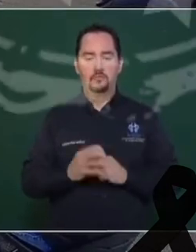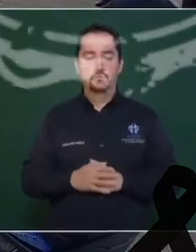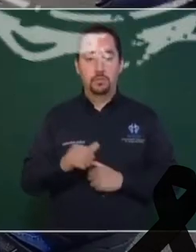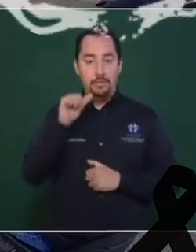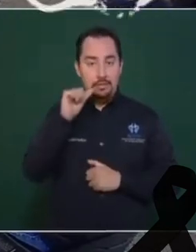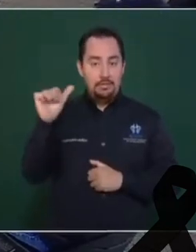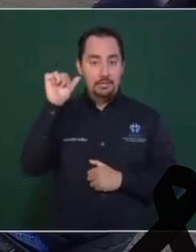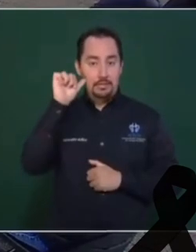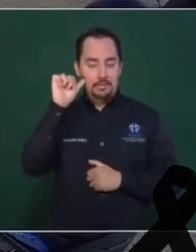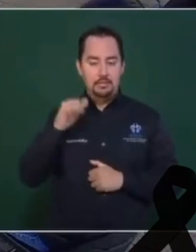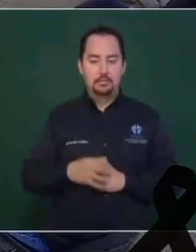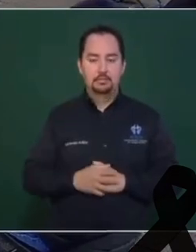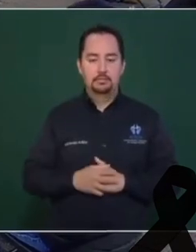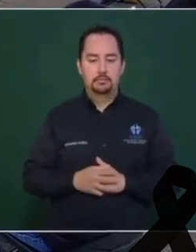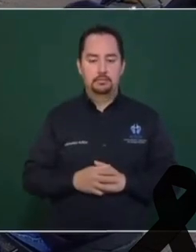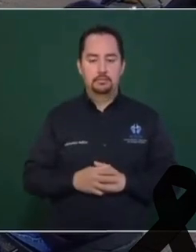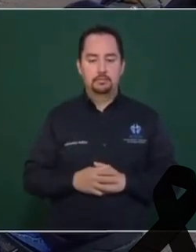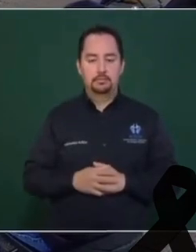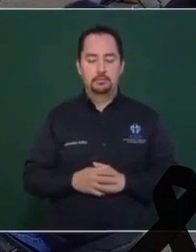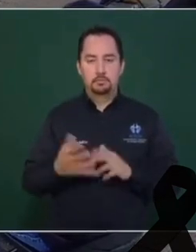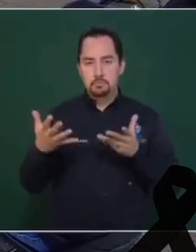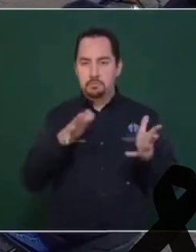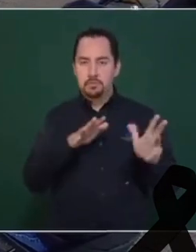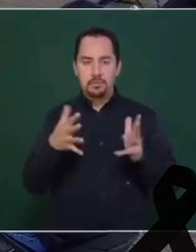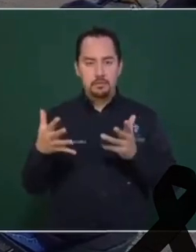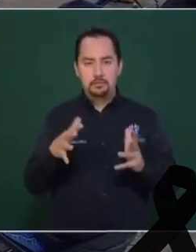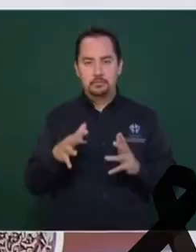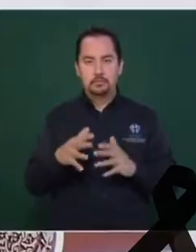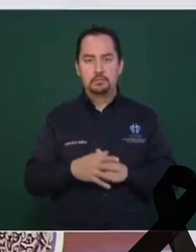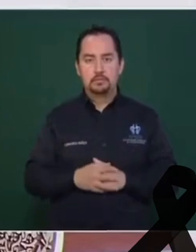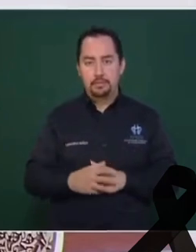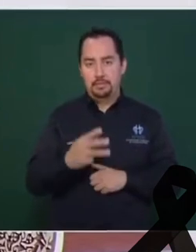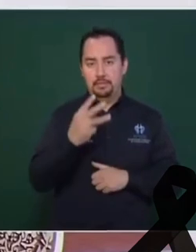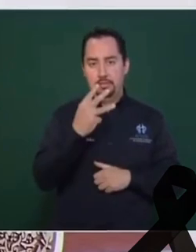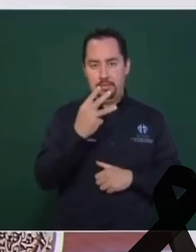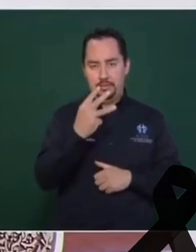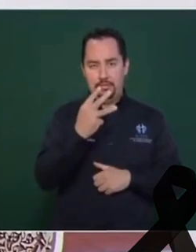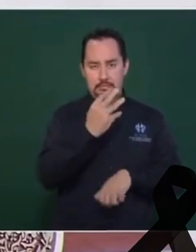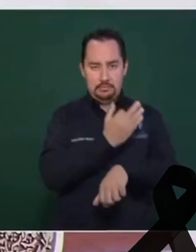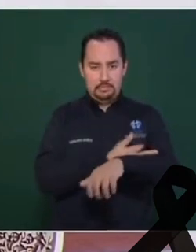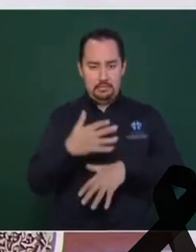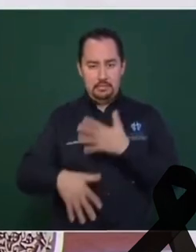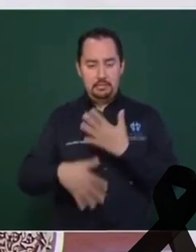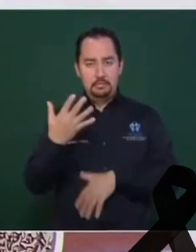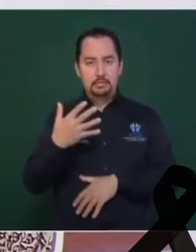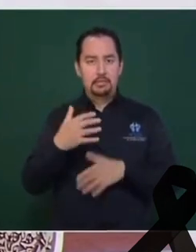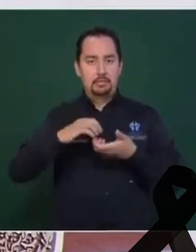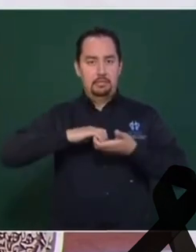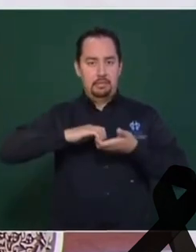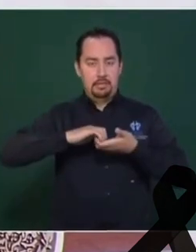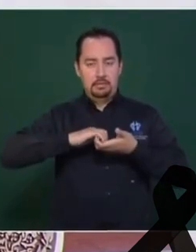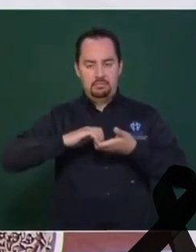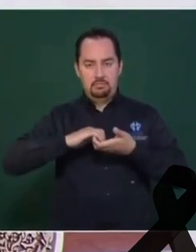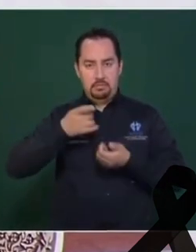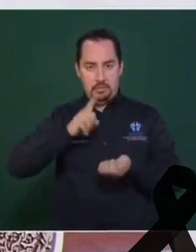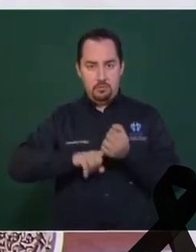El día de ayer, aproximadamente a las 15.30 horas, se reportó la volcadura de un tráiler que transportaba